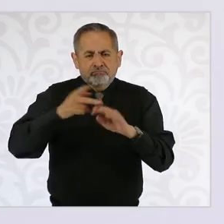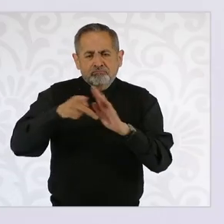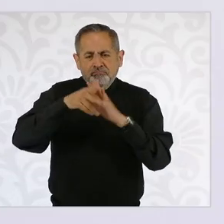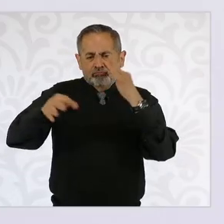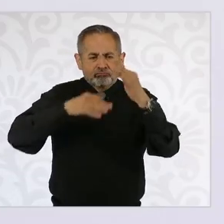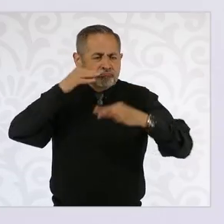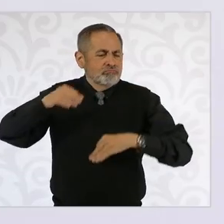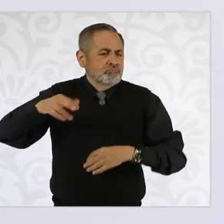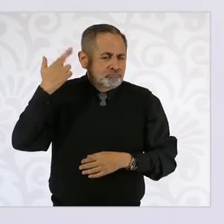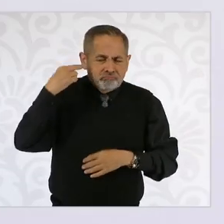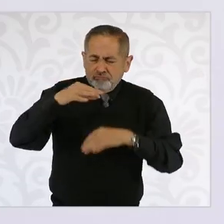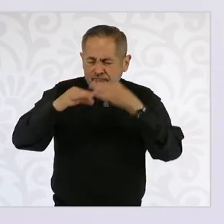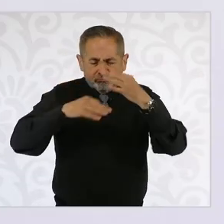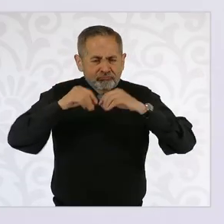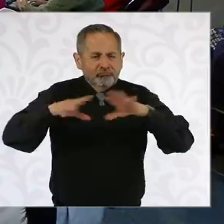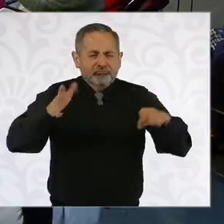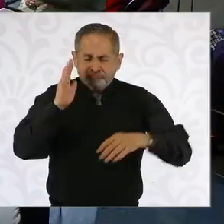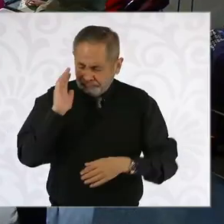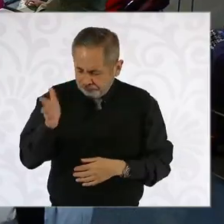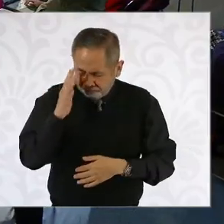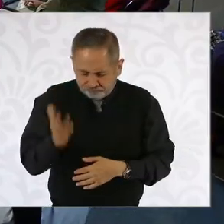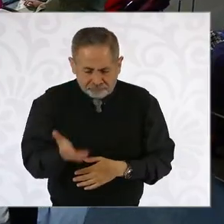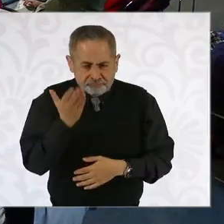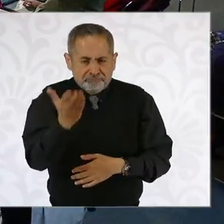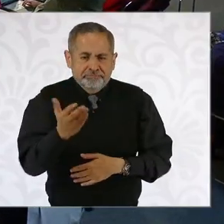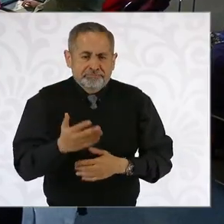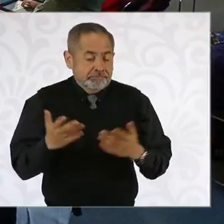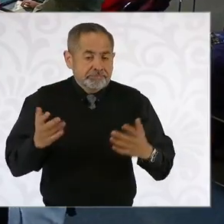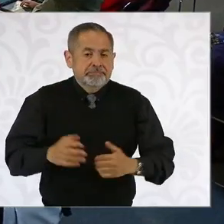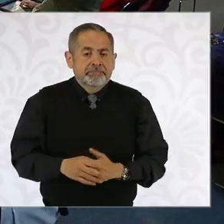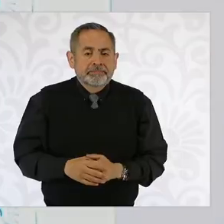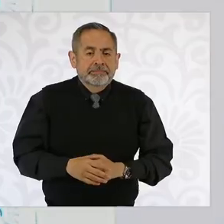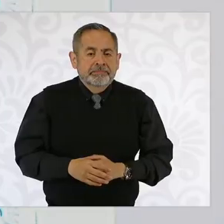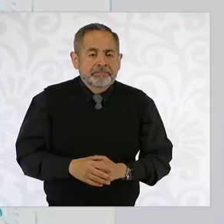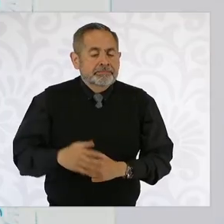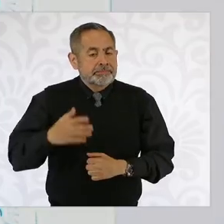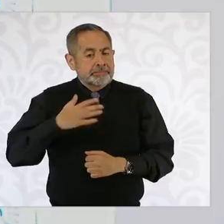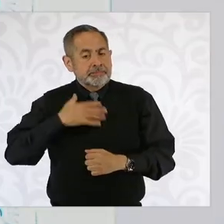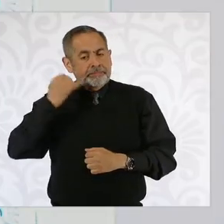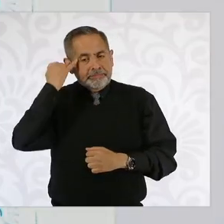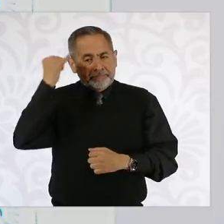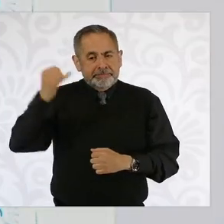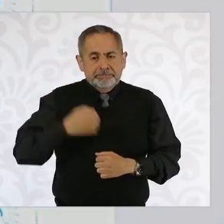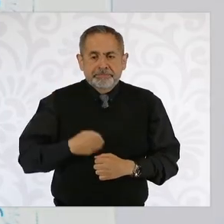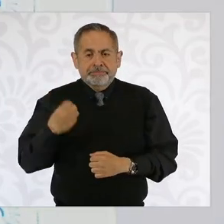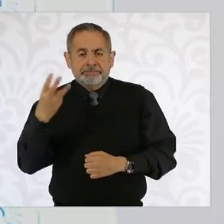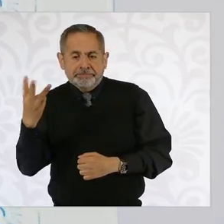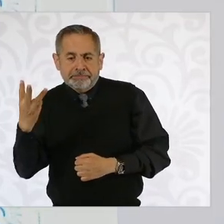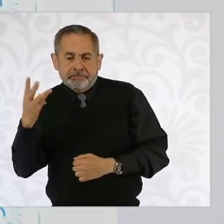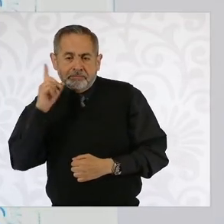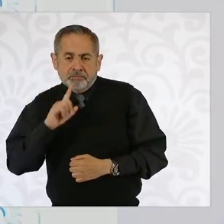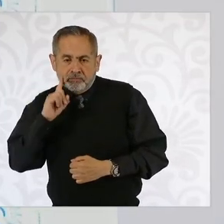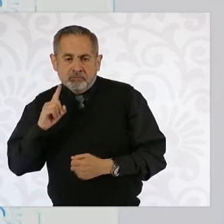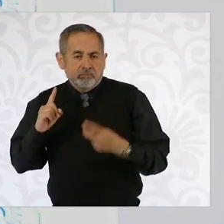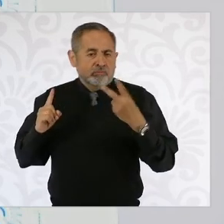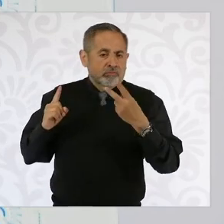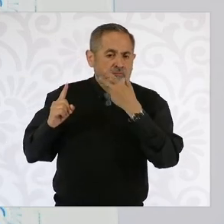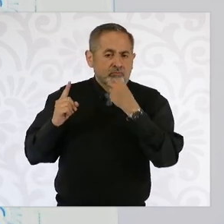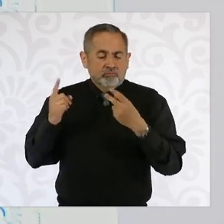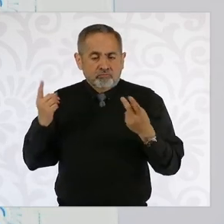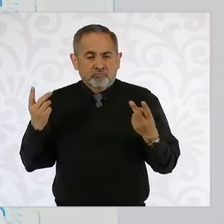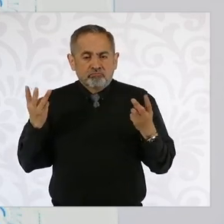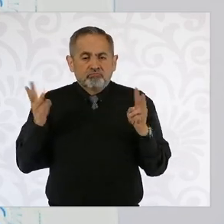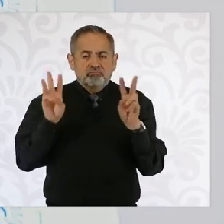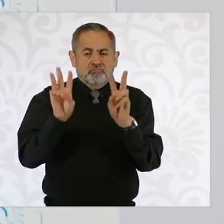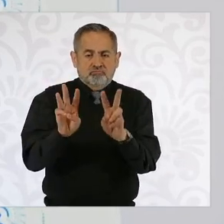que se conozcan. Entonces, ya mi idea es que sean tres mujeres y dos hombres. Entonces,